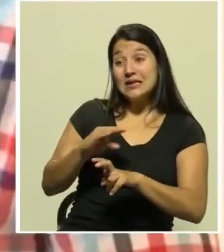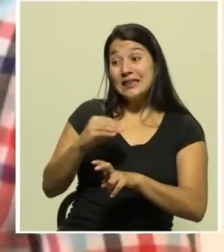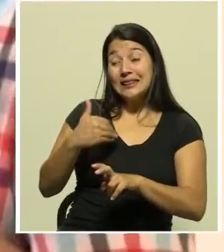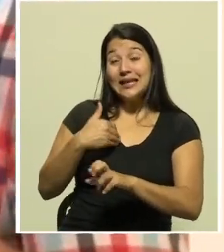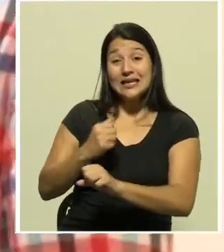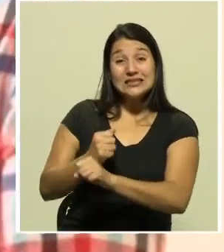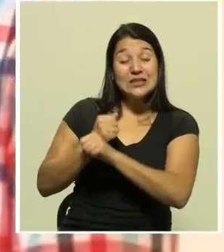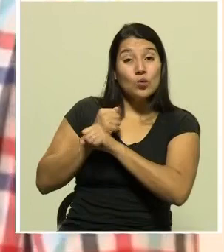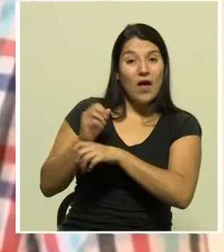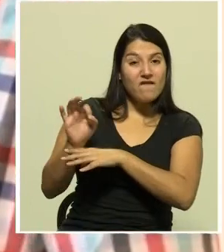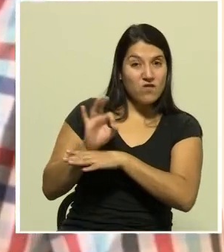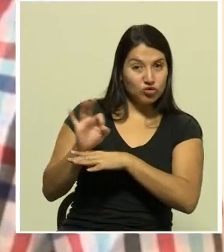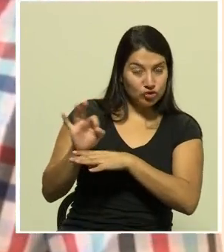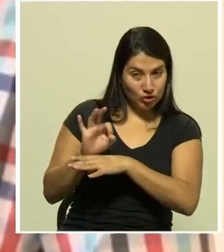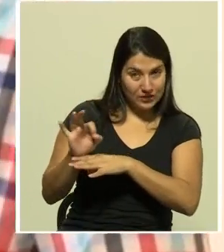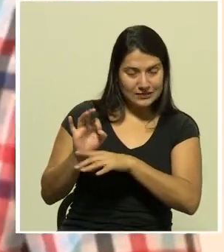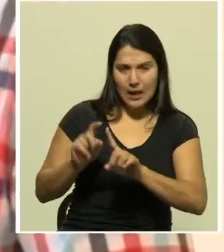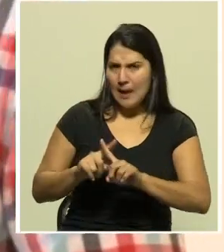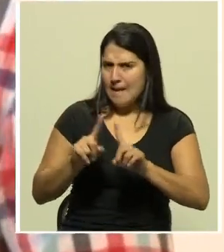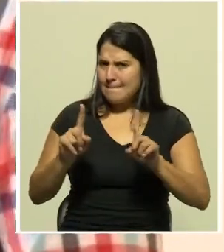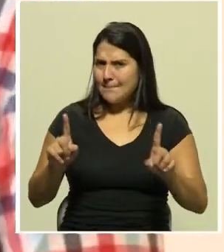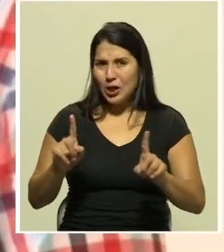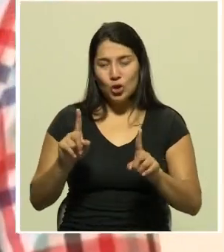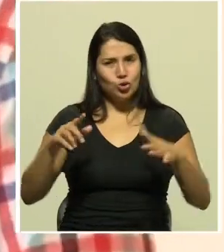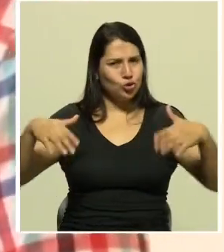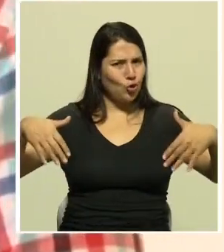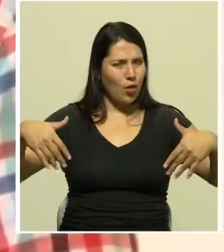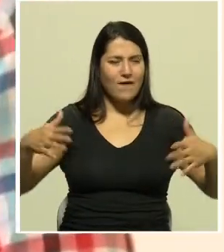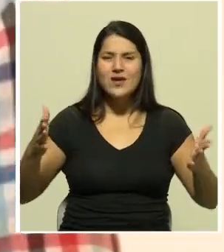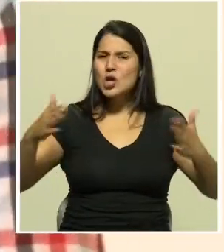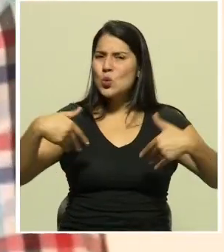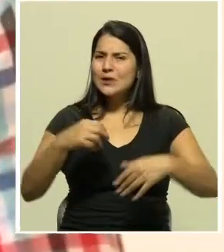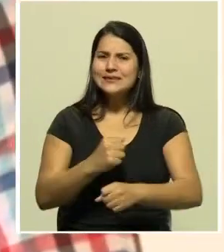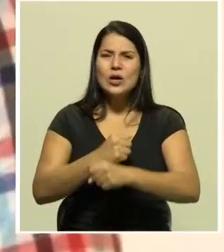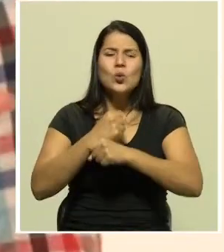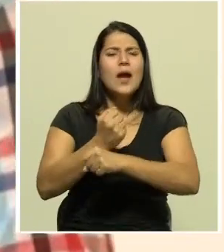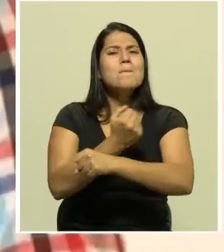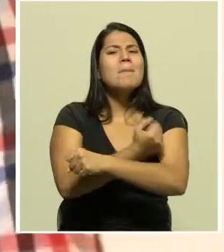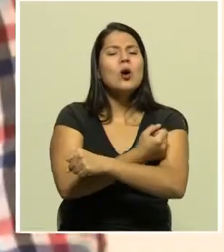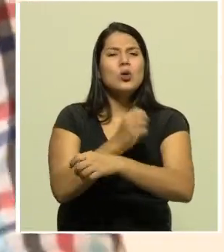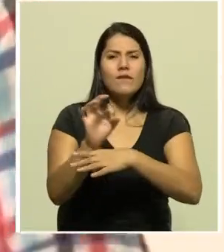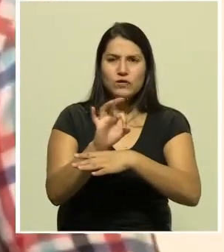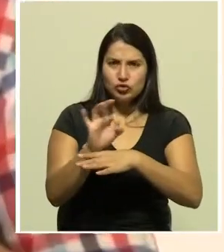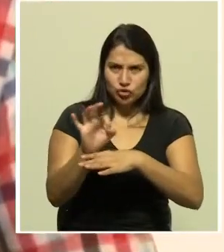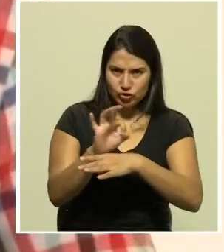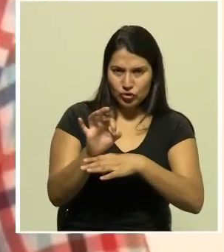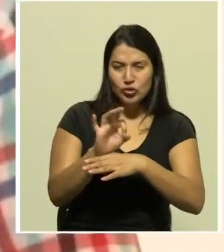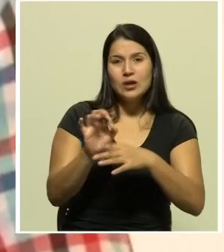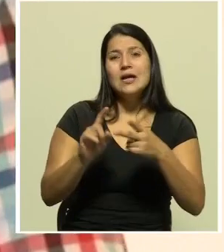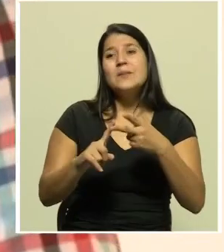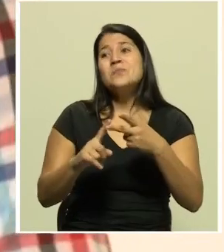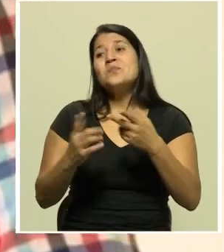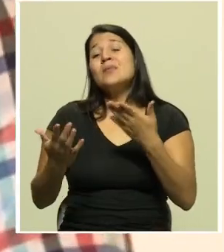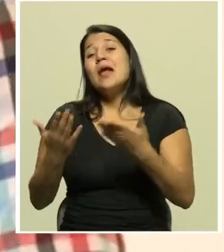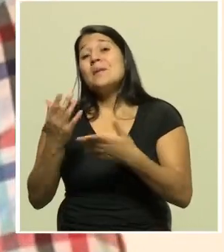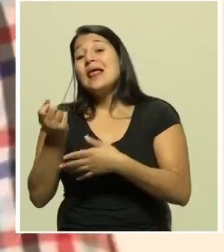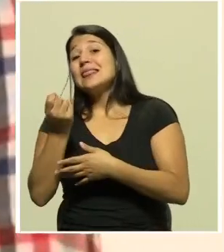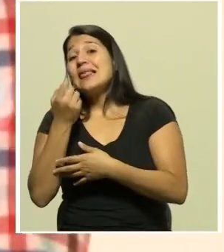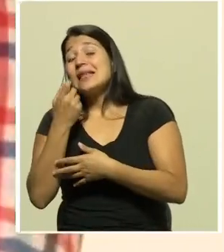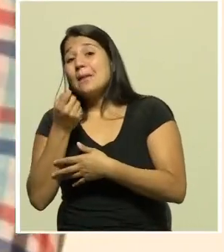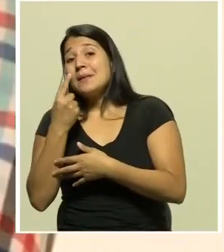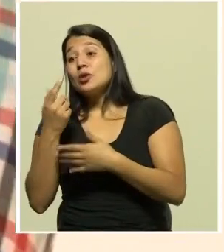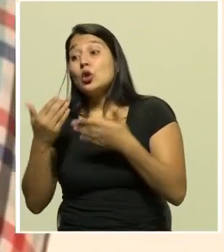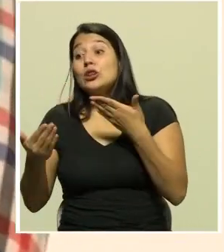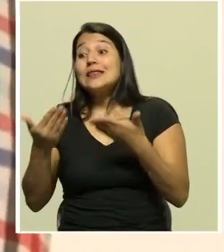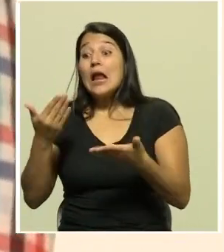Pero no hay ninguna garantía que esto vaya a funcionar. Las terapias tal vez pueden salir un poco antes, ya hay muchas